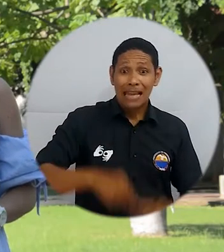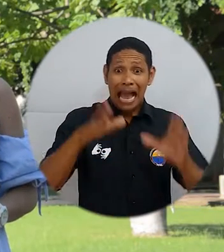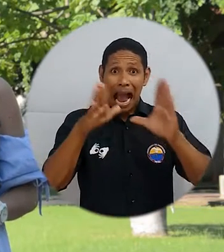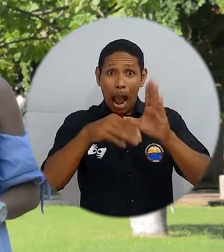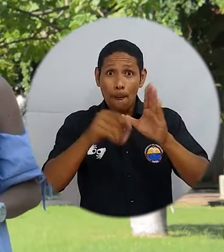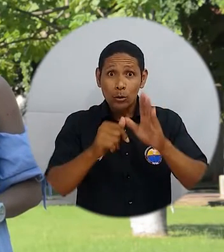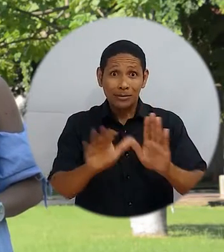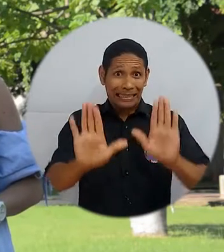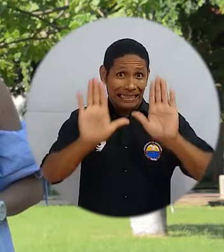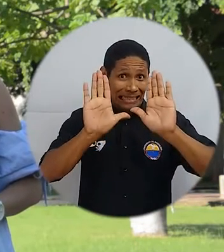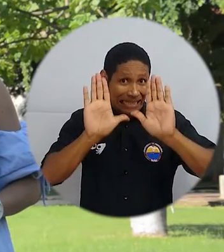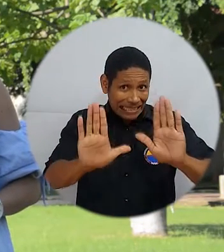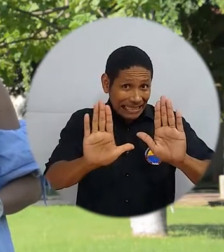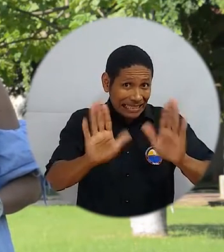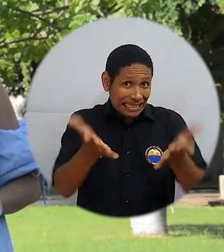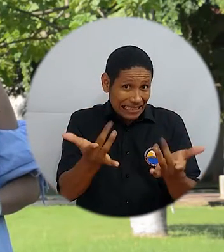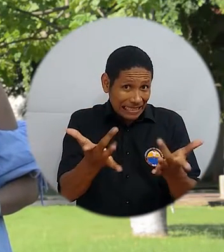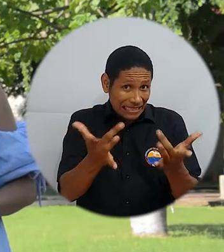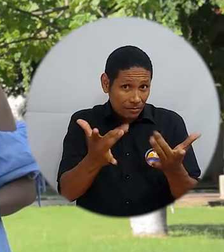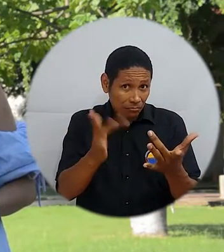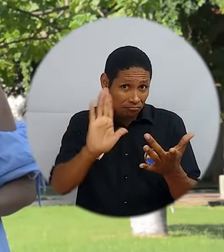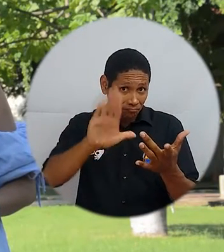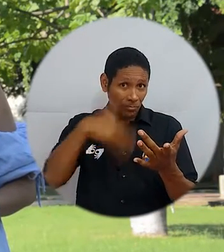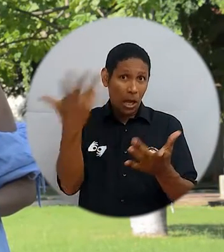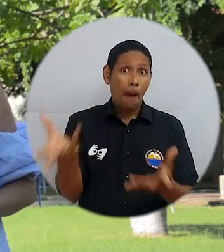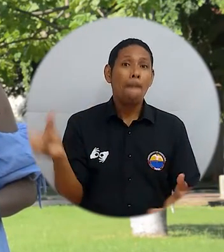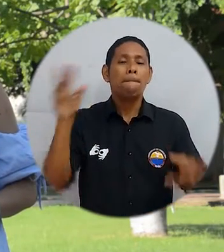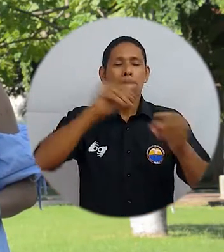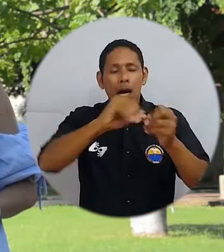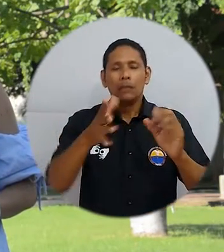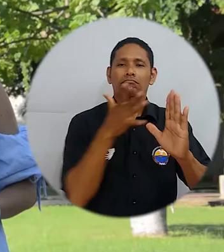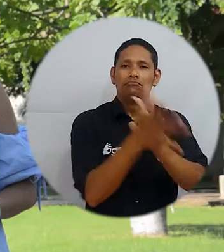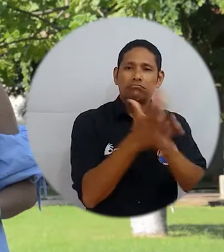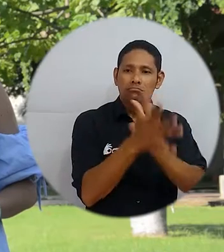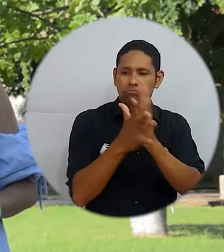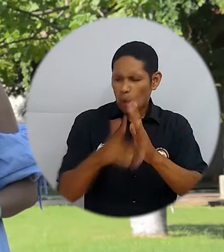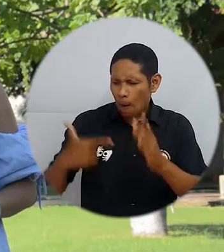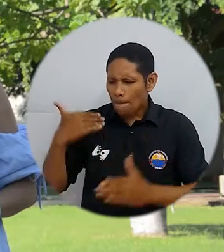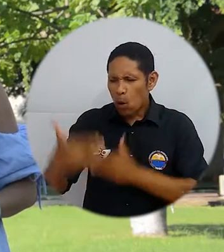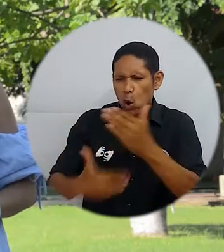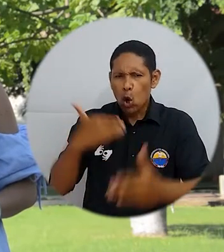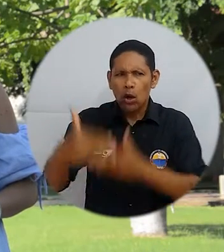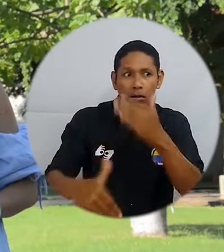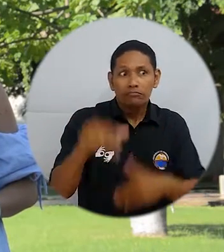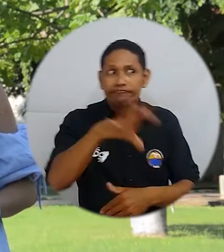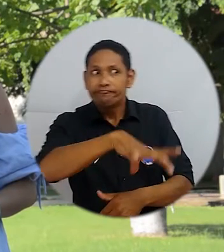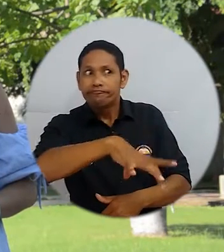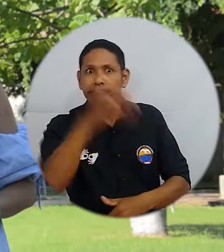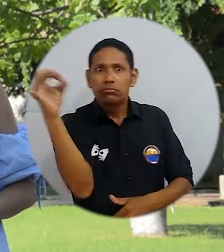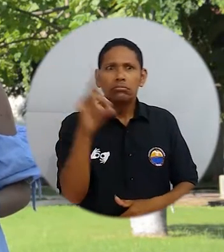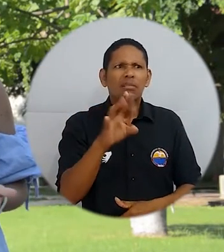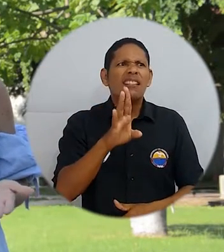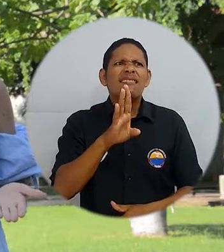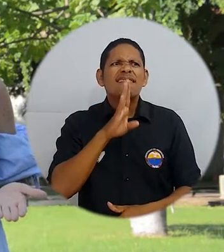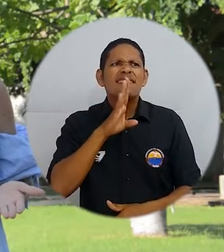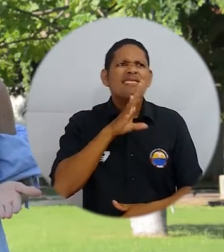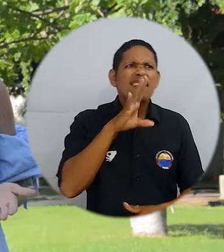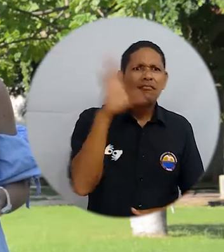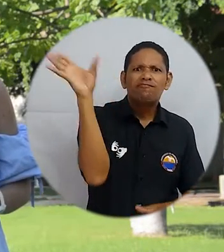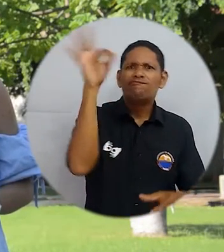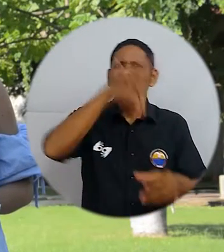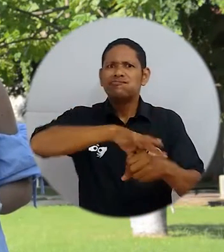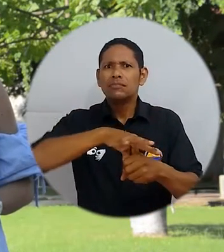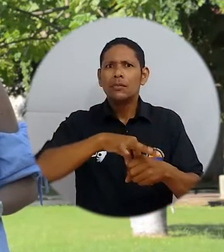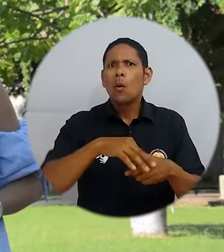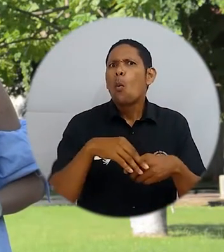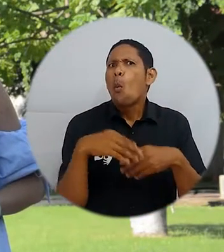Estamos en el Campus TV. Vamos a una breve pausa institucional y en instantes conoceremos más información sobre el proceso de consulta, quiénes pueden